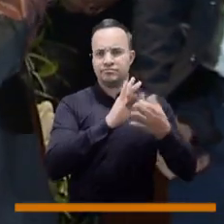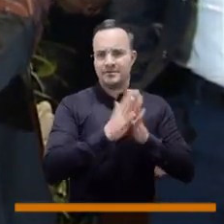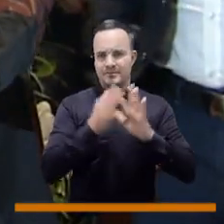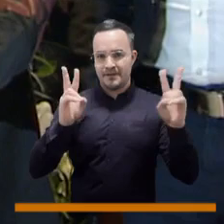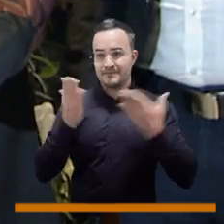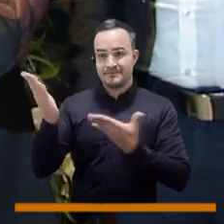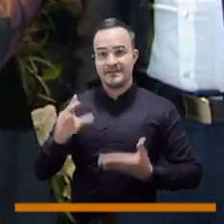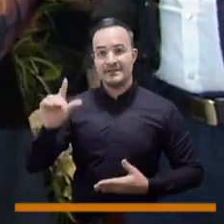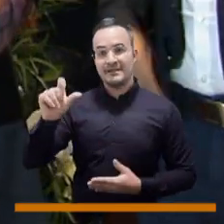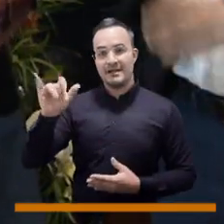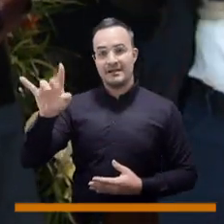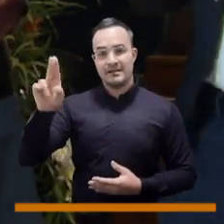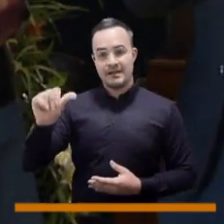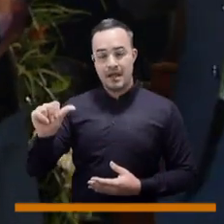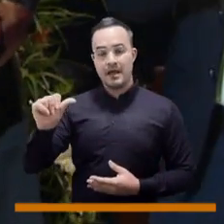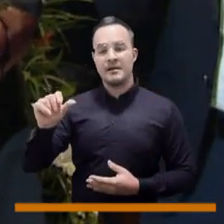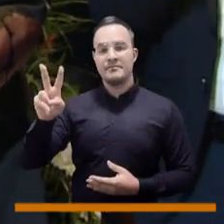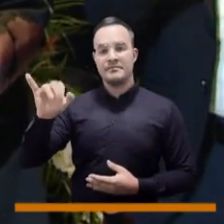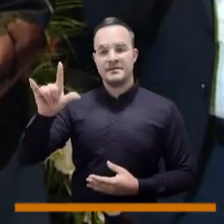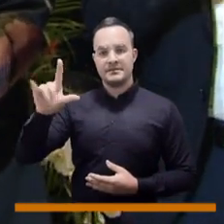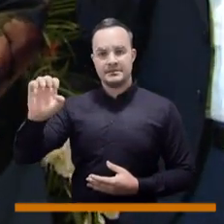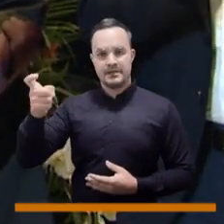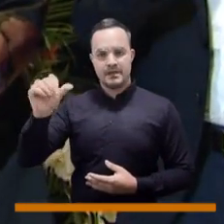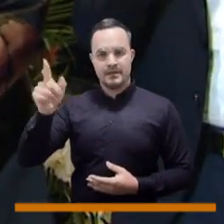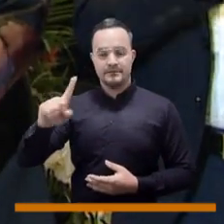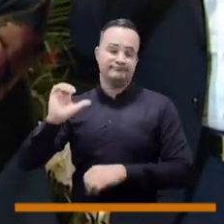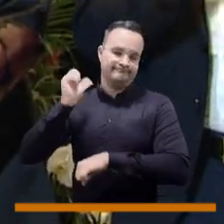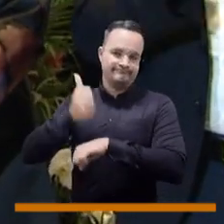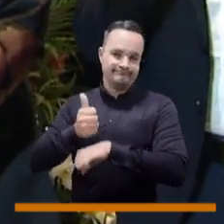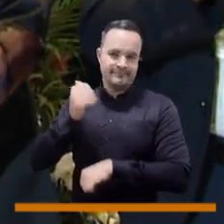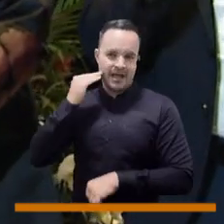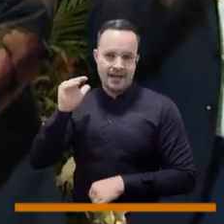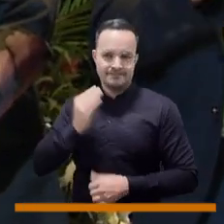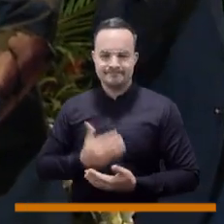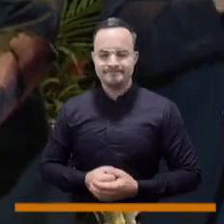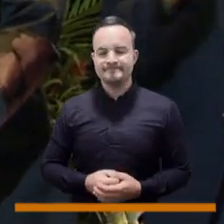Recibe Dálida María Villa Banegas, su directora.